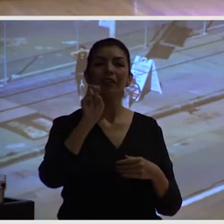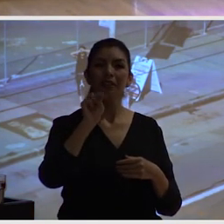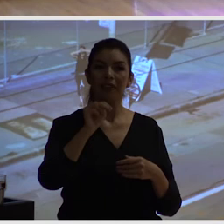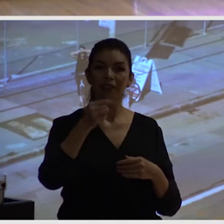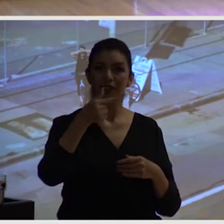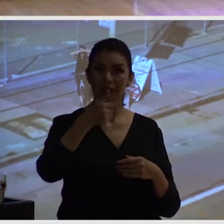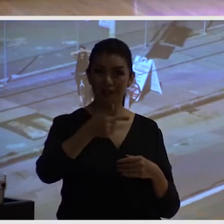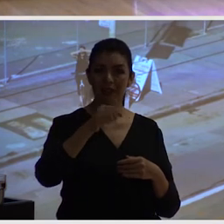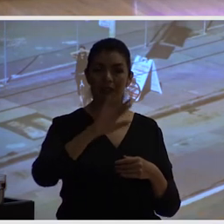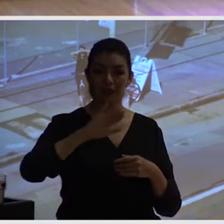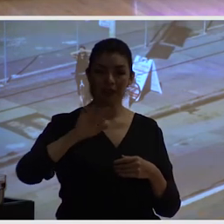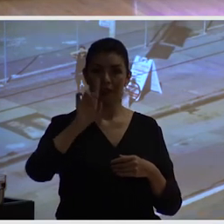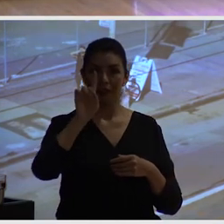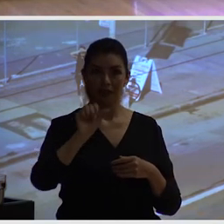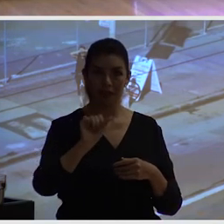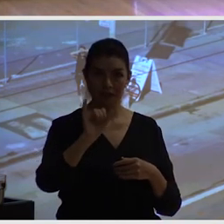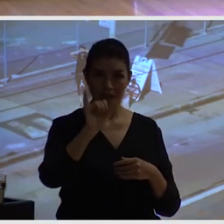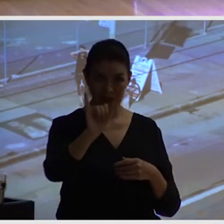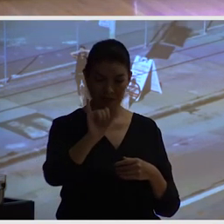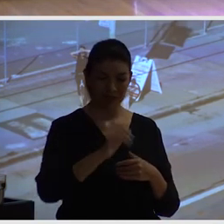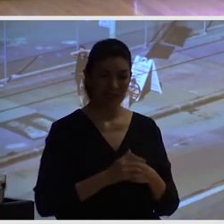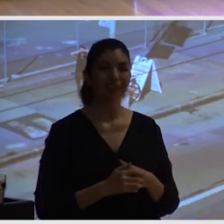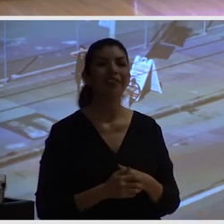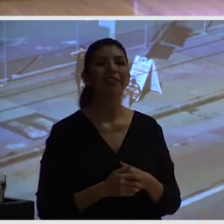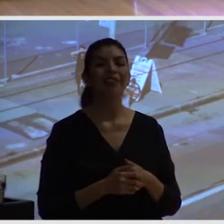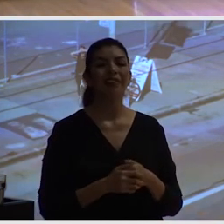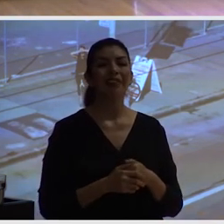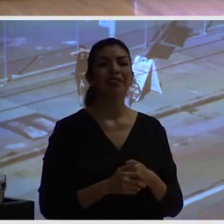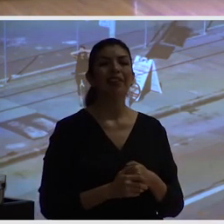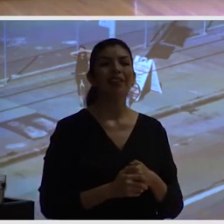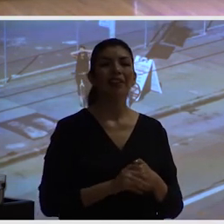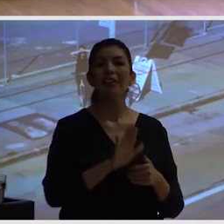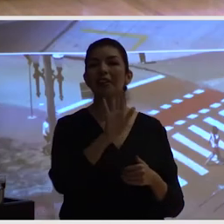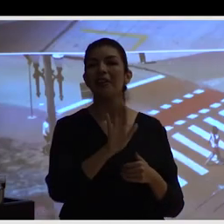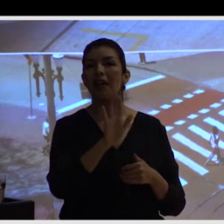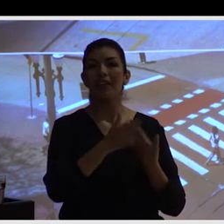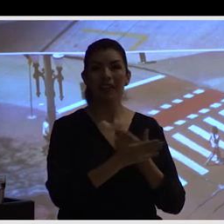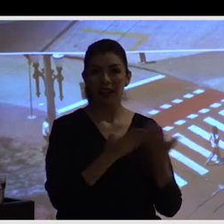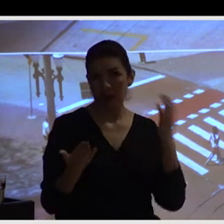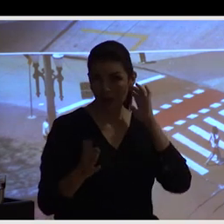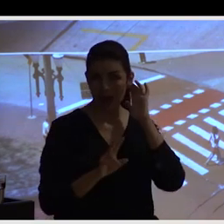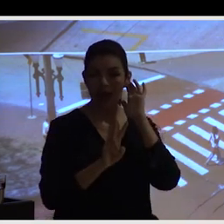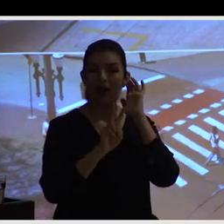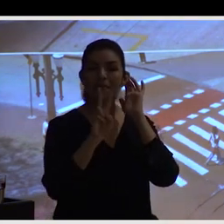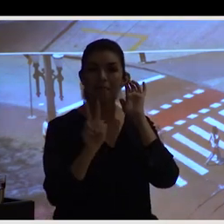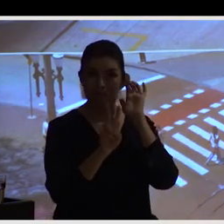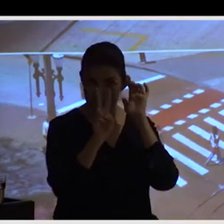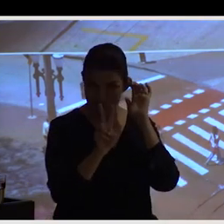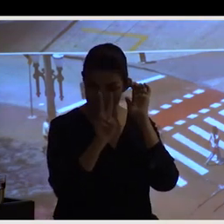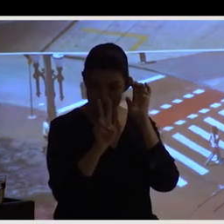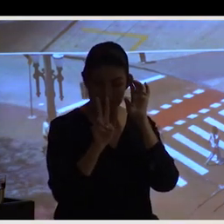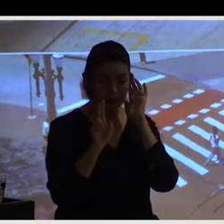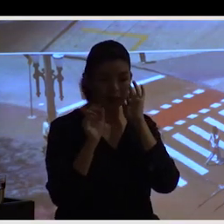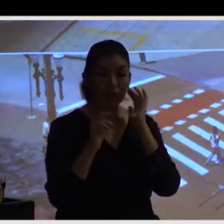de septiembre se transforman los aparcamientos en pequeños parques hemos hecho todo un trabajo